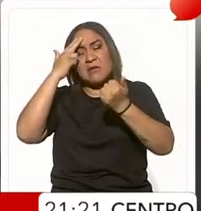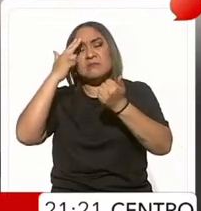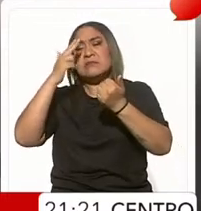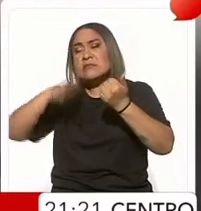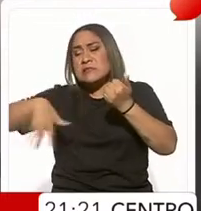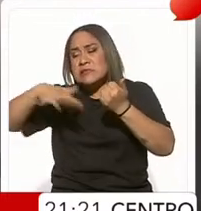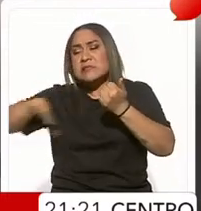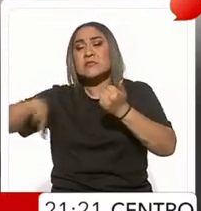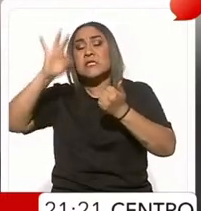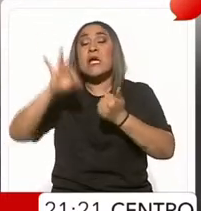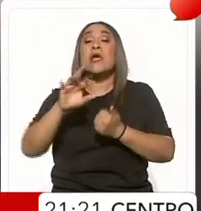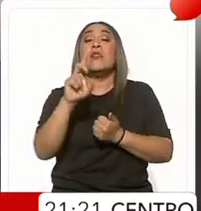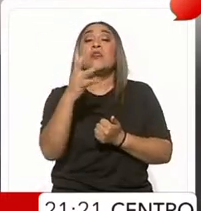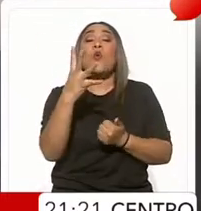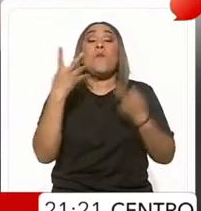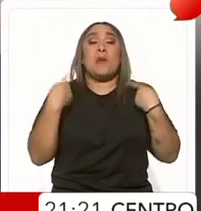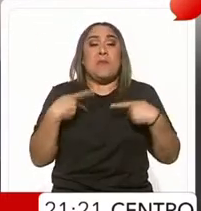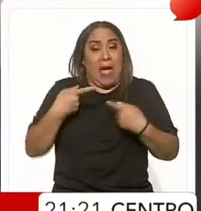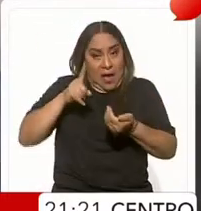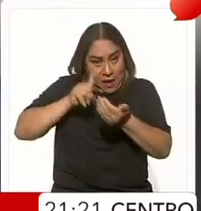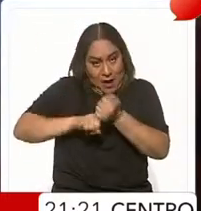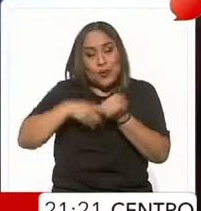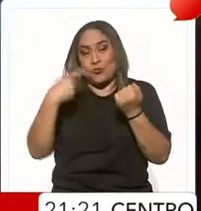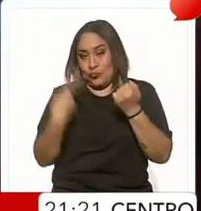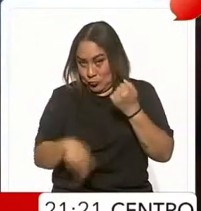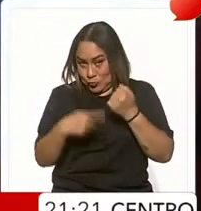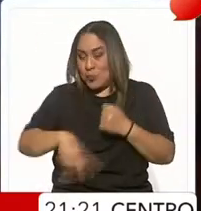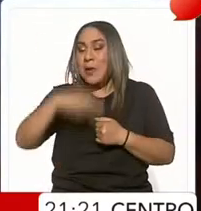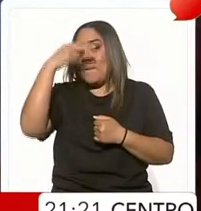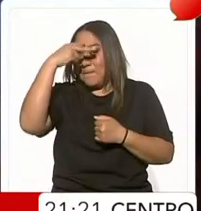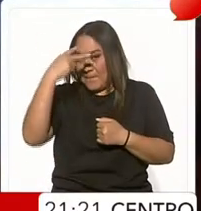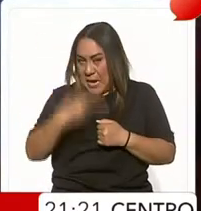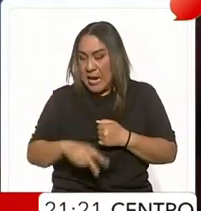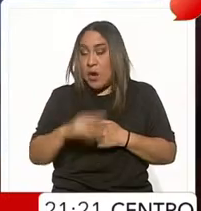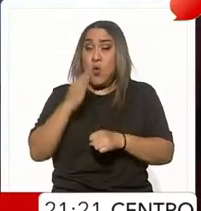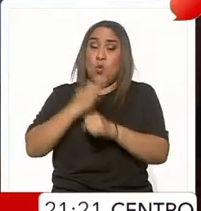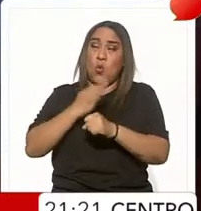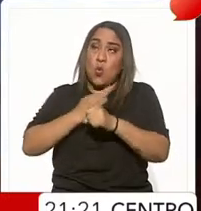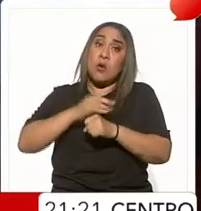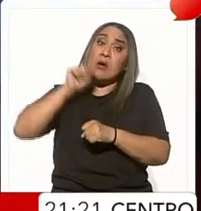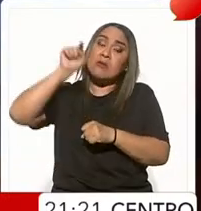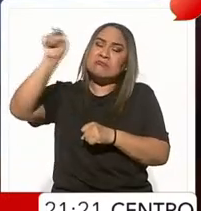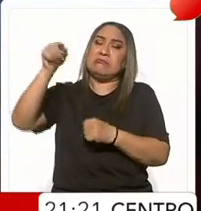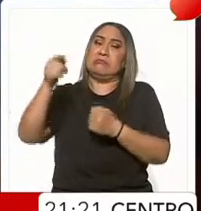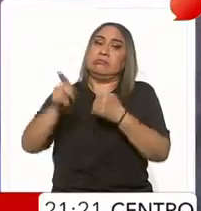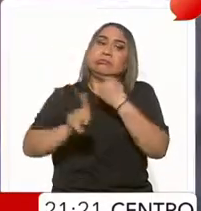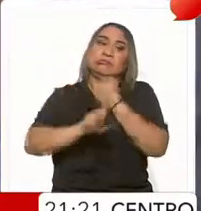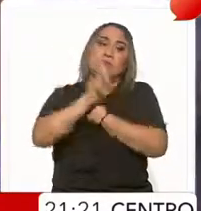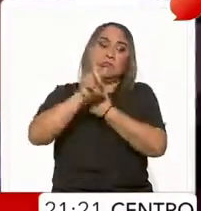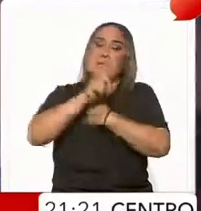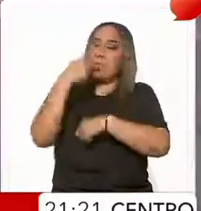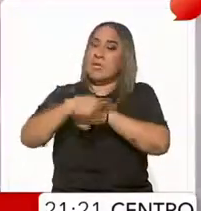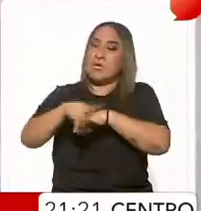con nacionales que estaban en una situación de riesgo.